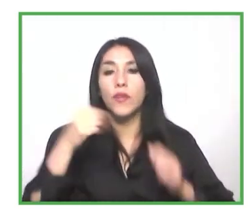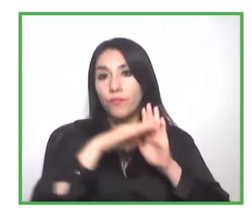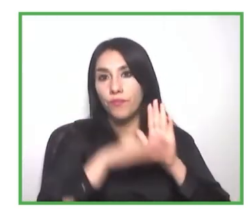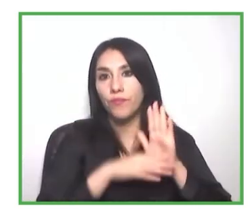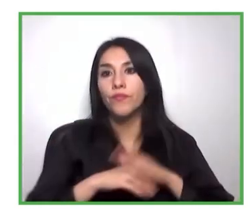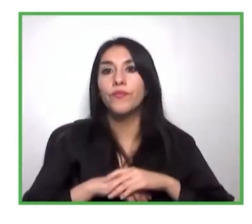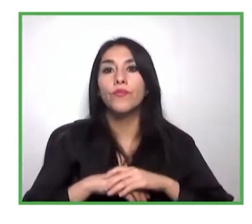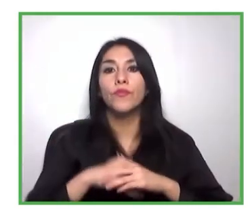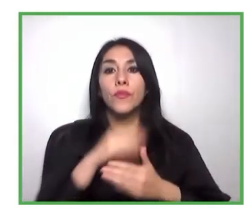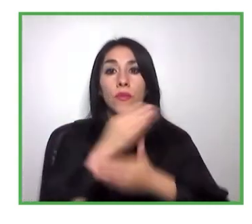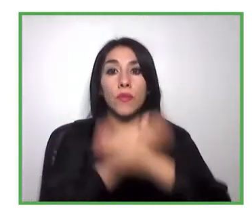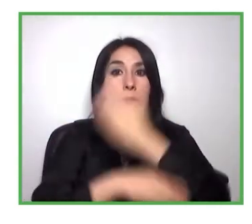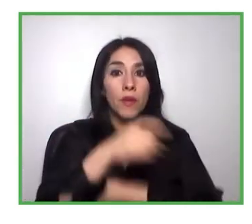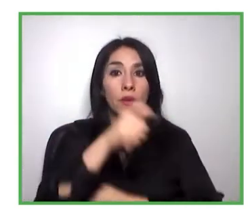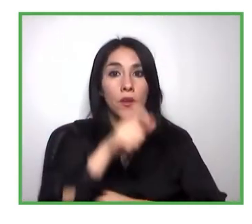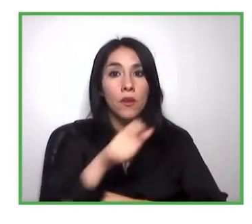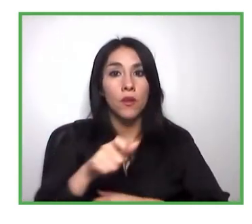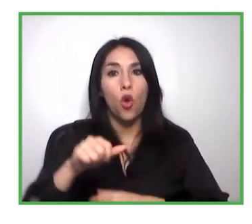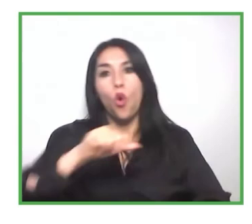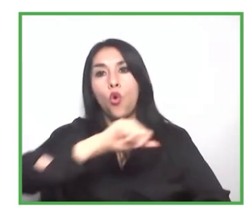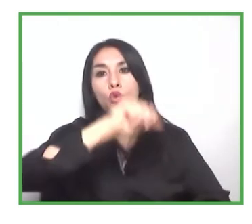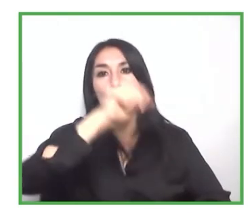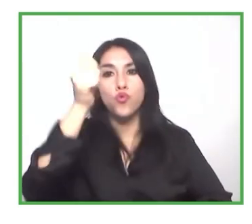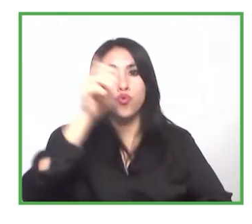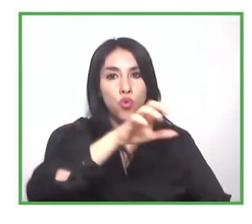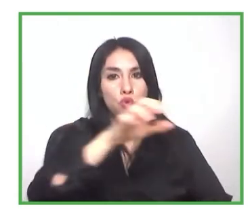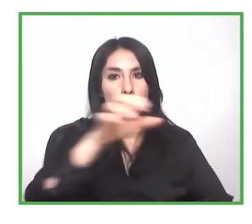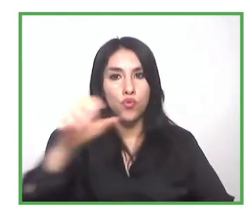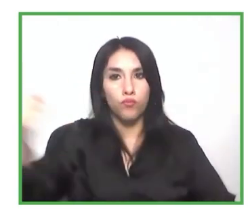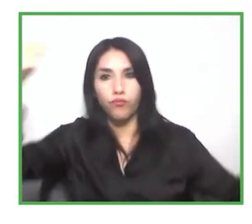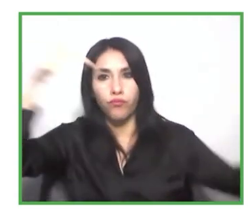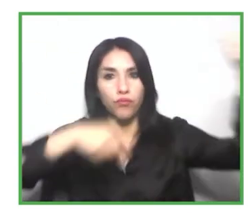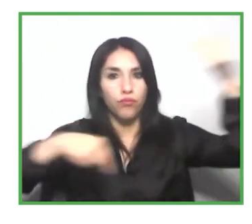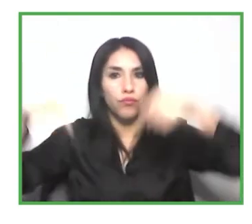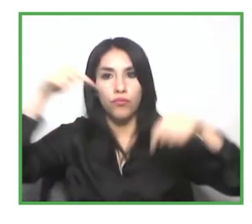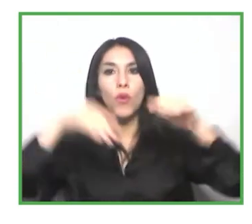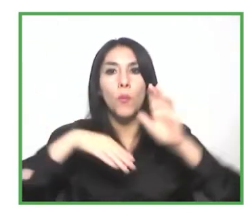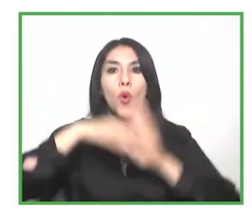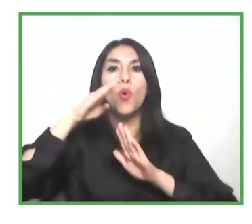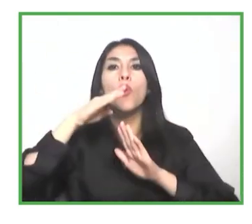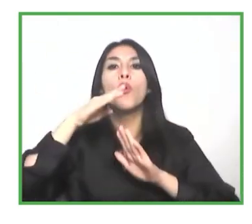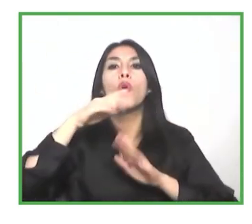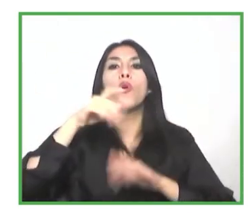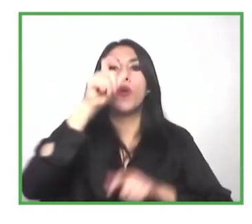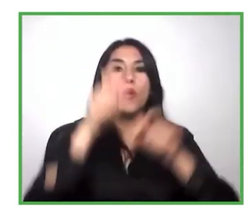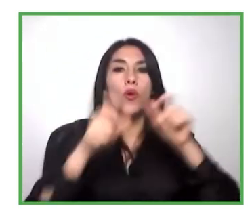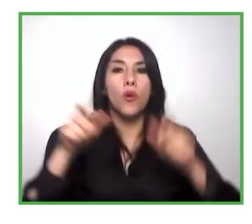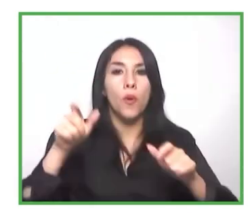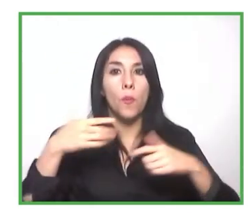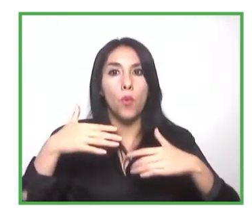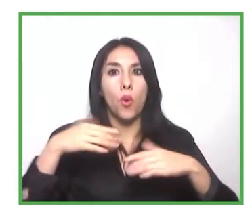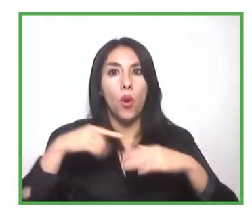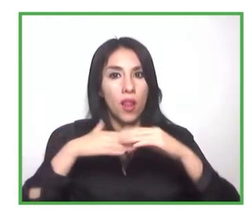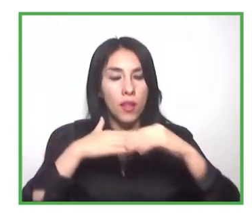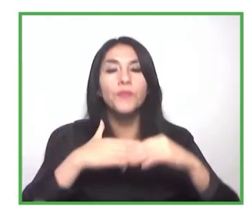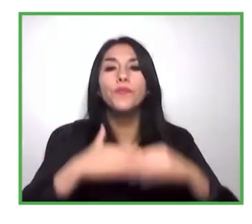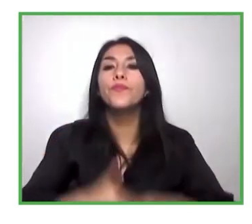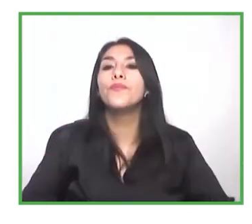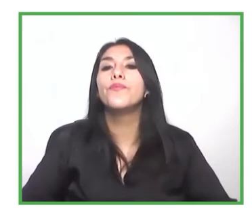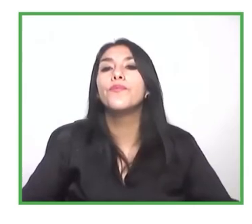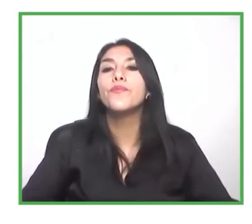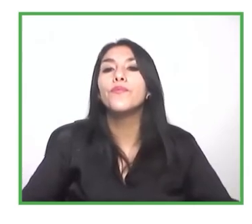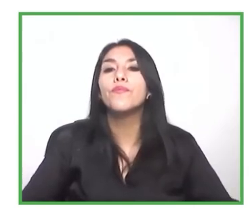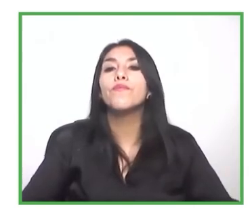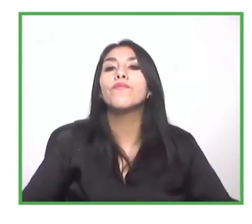en temas de personas mayores, así que estamos muy contentos de estar haciendo un aporte más 360 grados, que no sea también, yo creo que es el gran